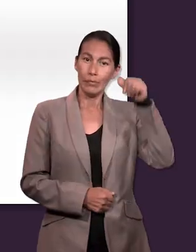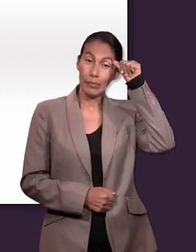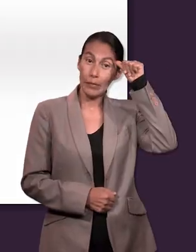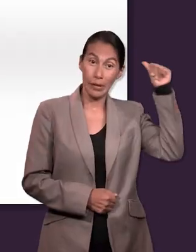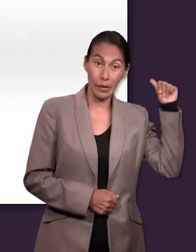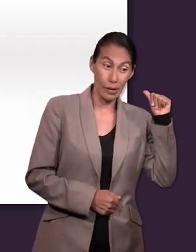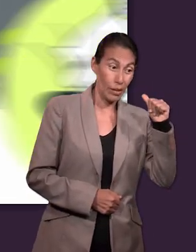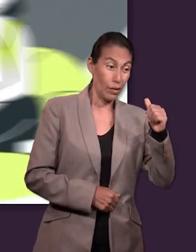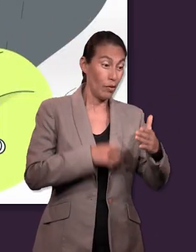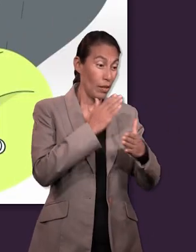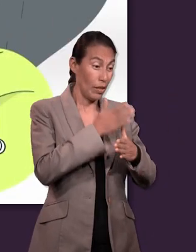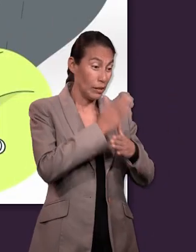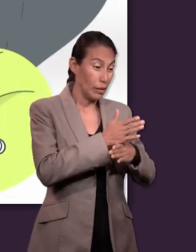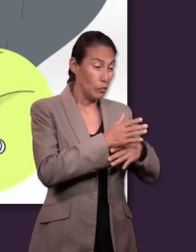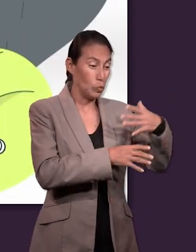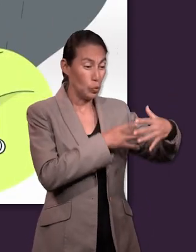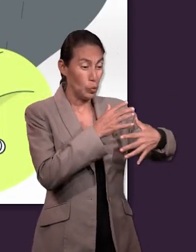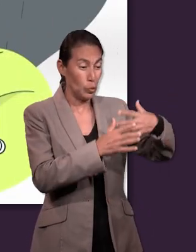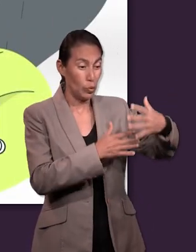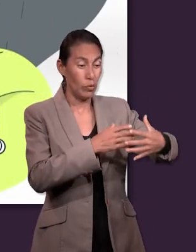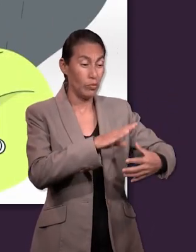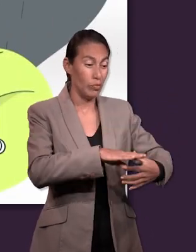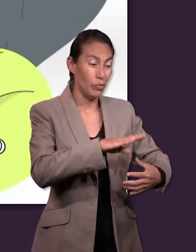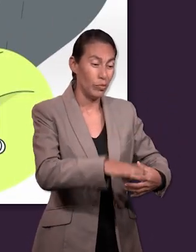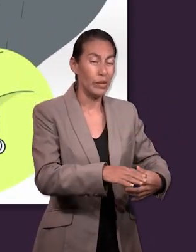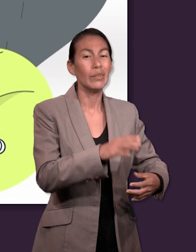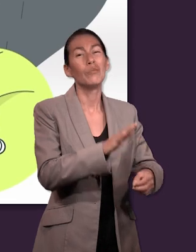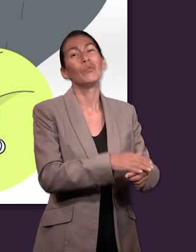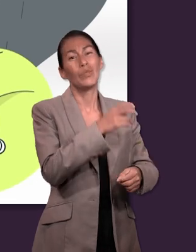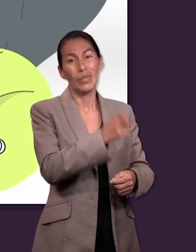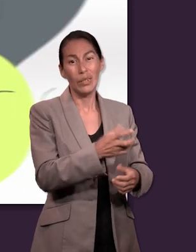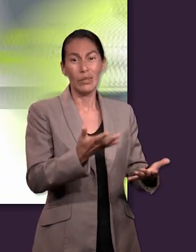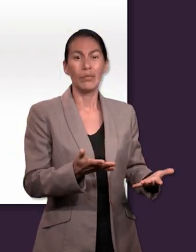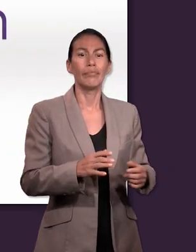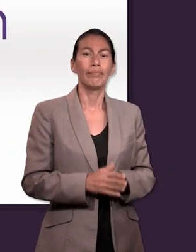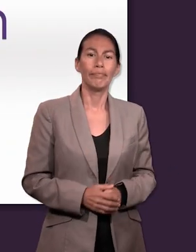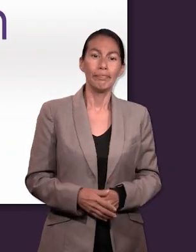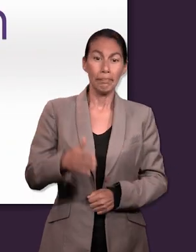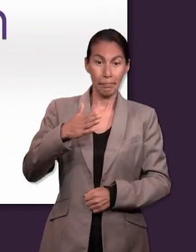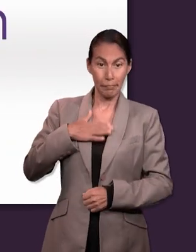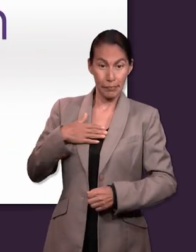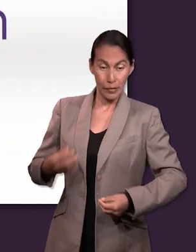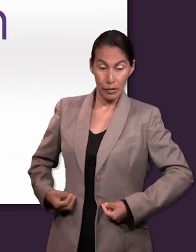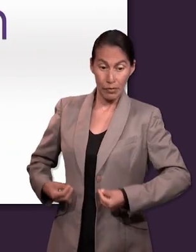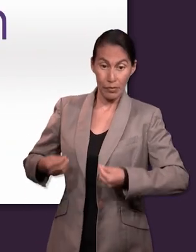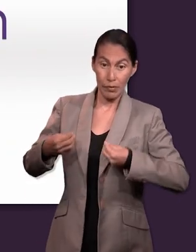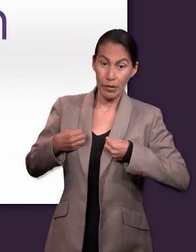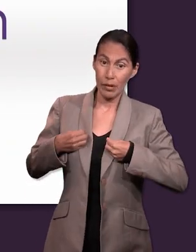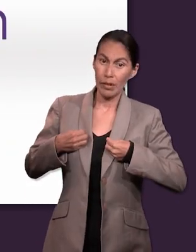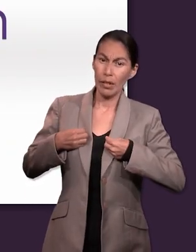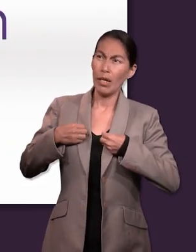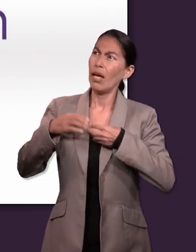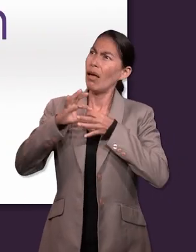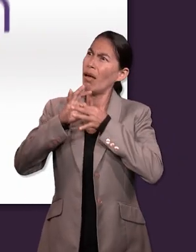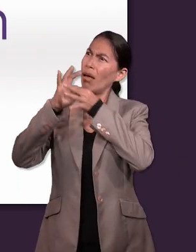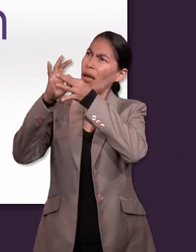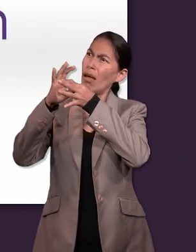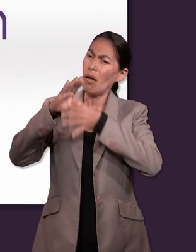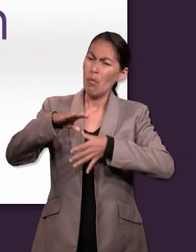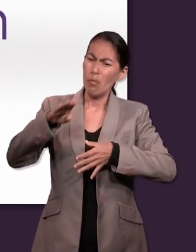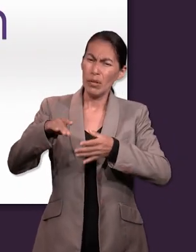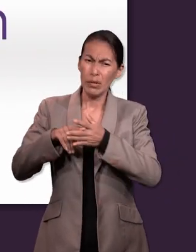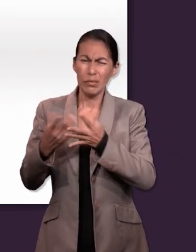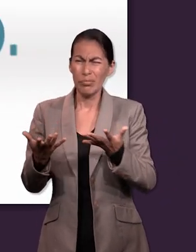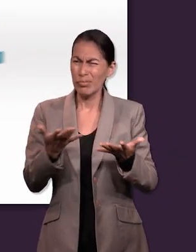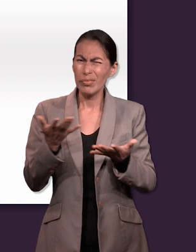La muerte es el resultado y el castigo por el pecado. Y por otro lado, nuestra vida con Dios comienza